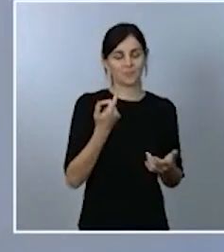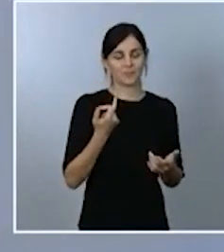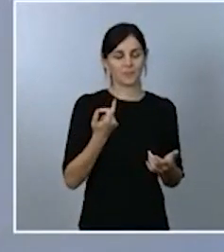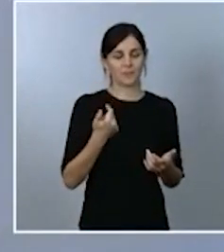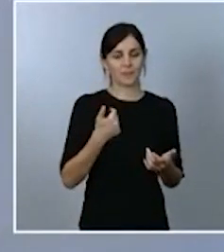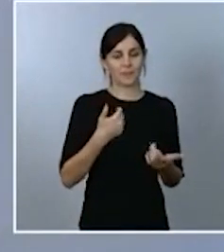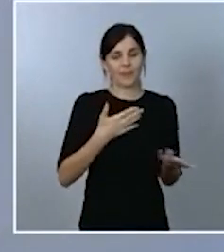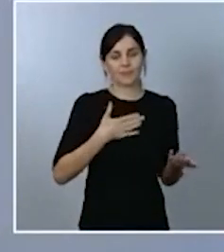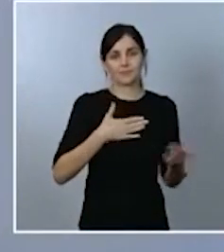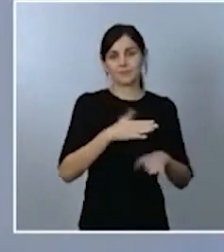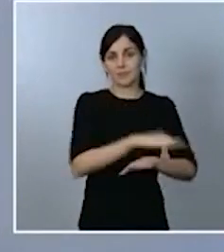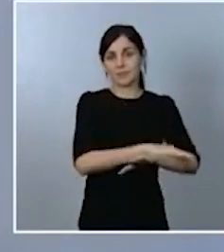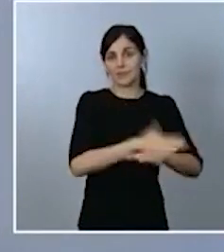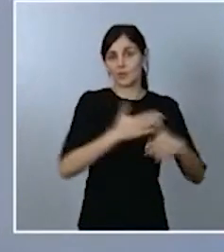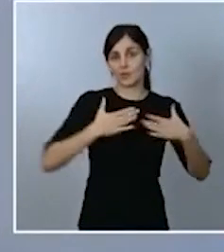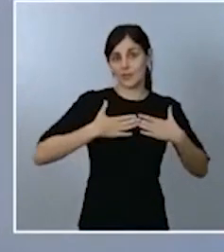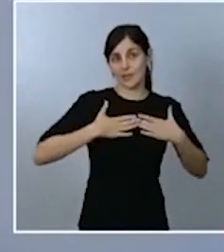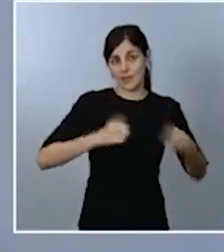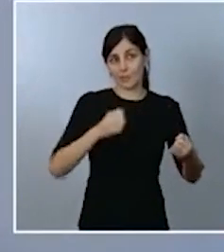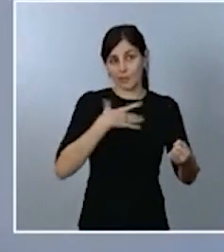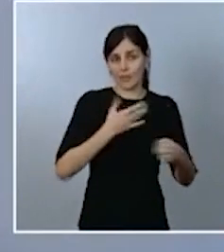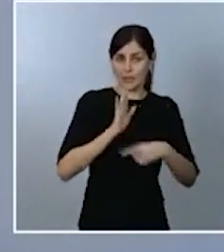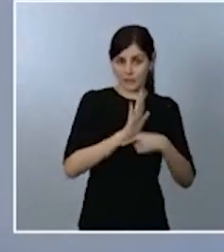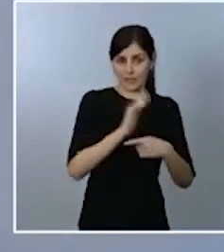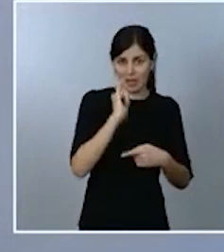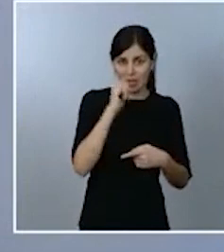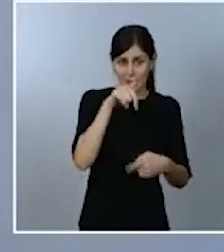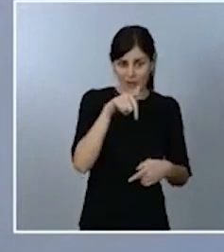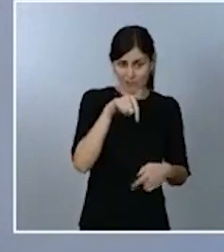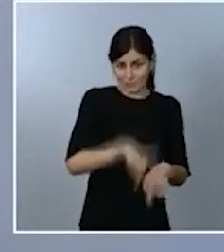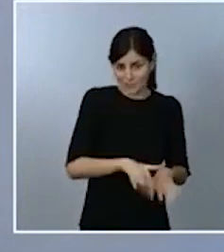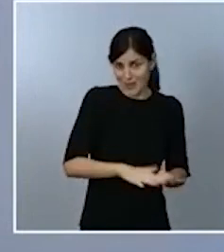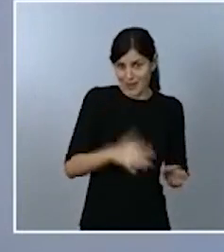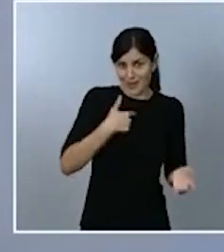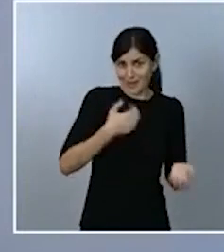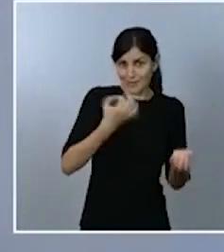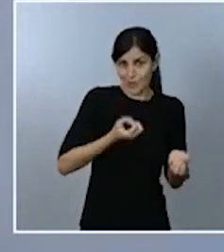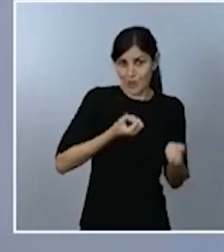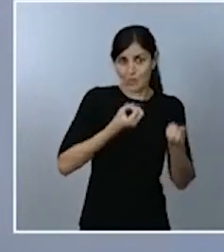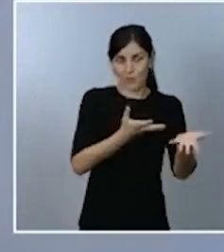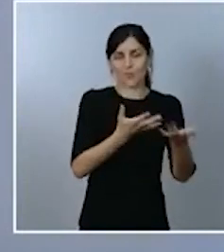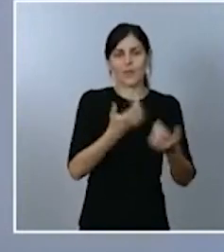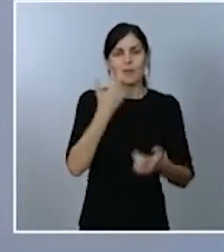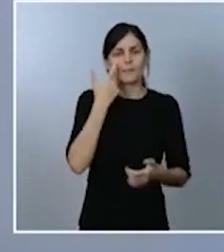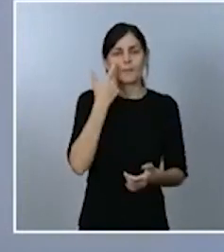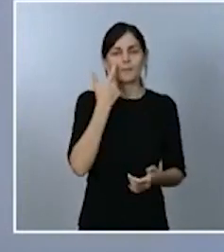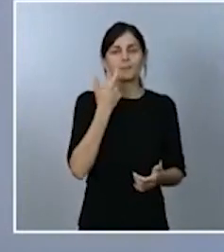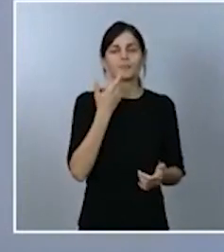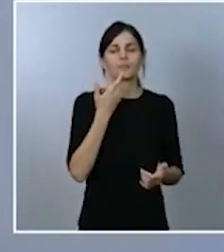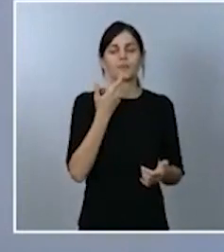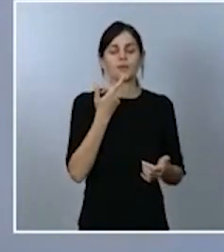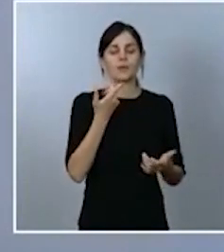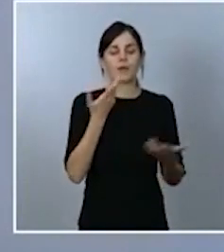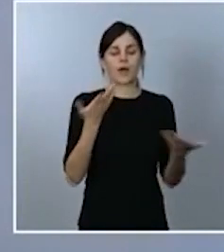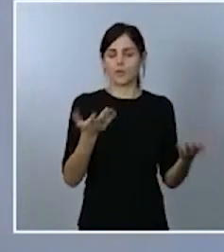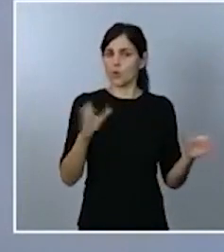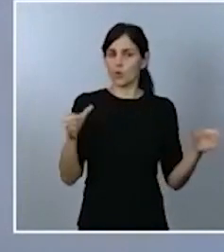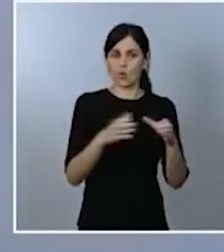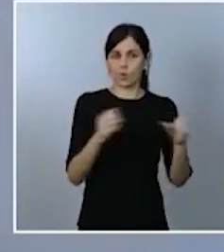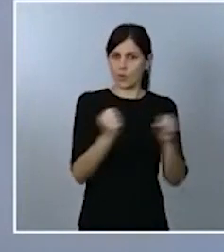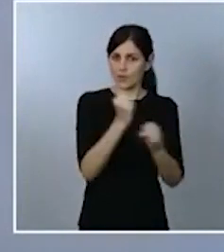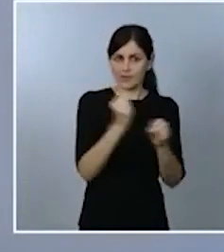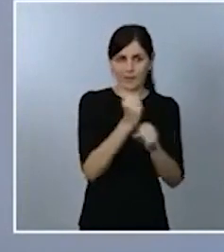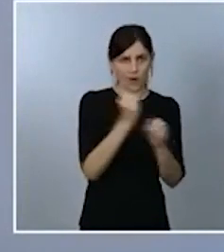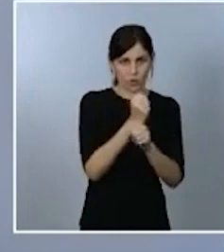sanidad porque creo que lo tengo bastante fresco existe un grupo de trabajo de expertos